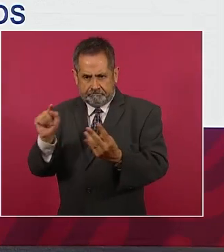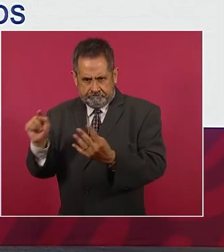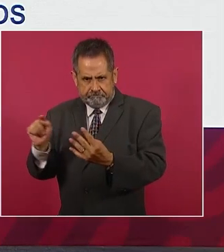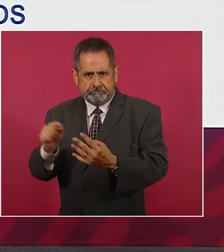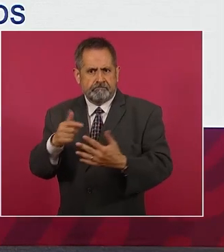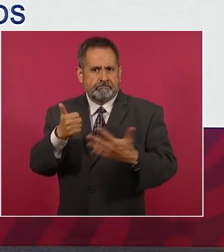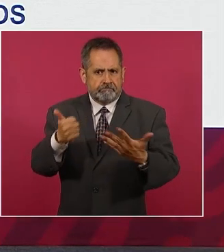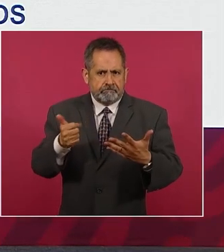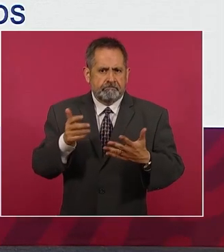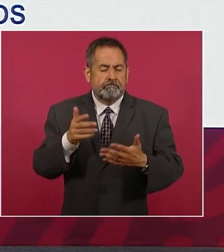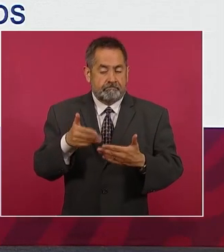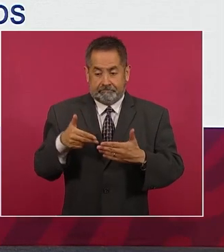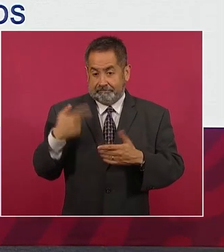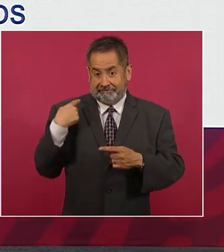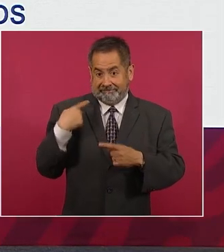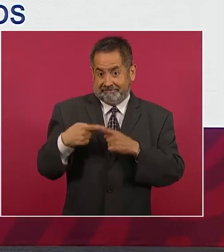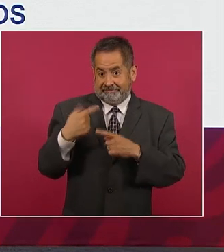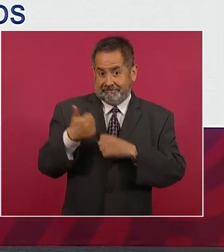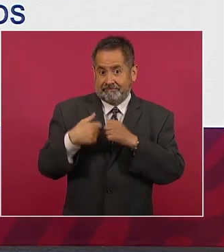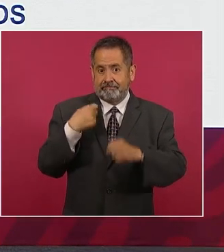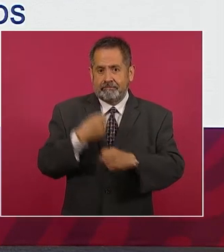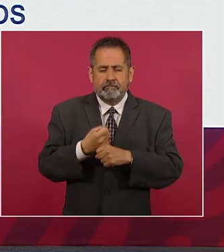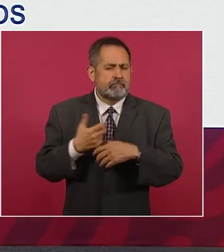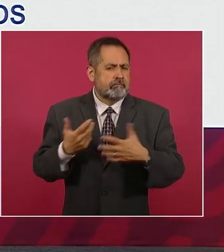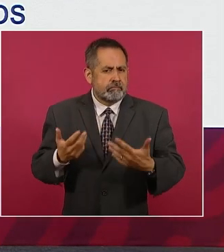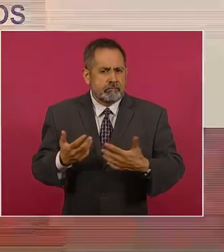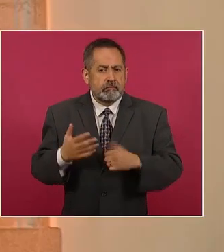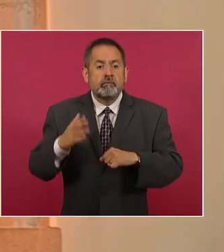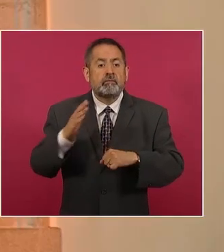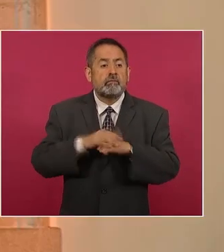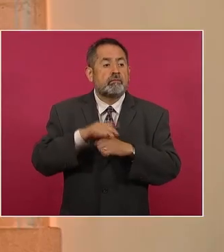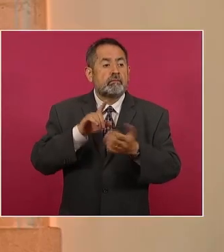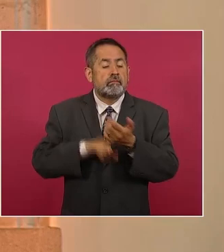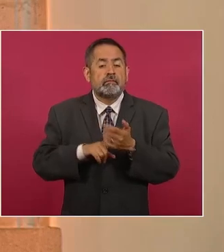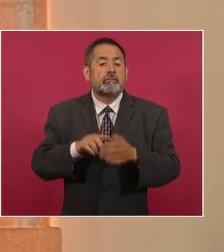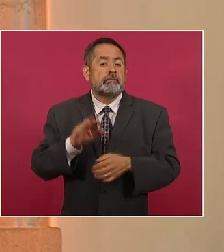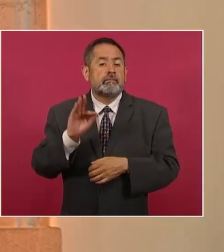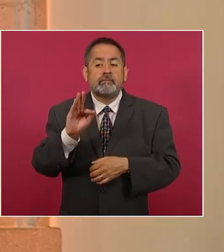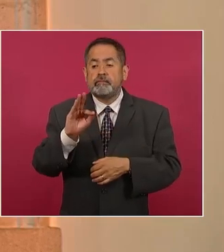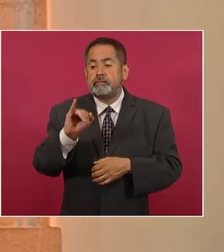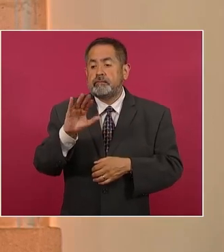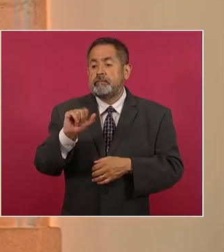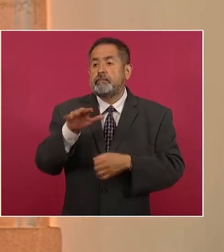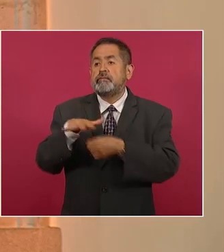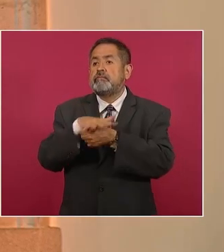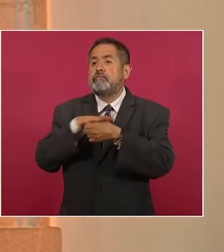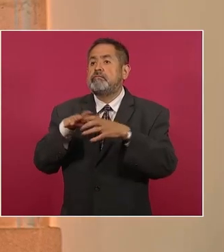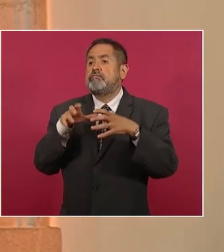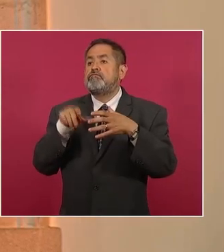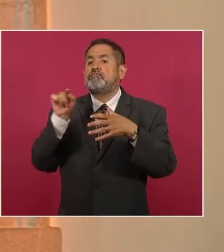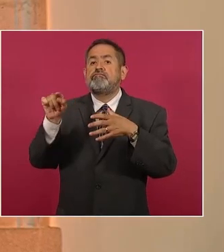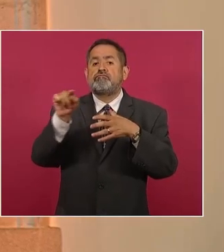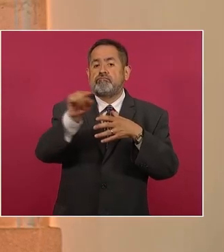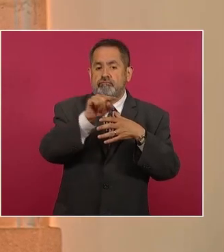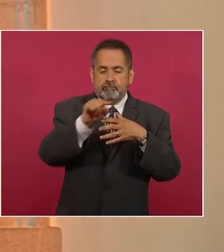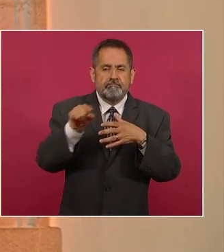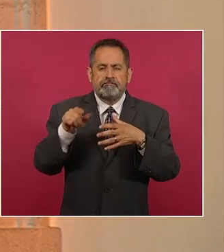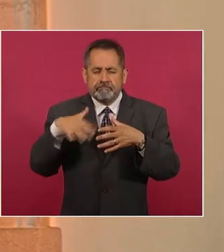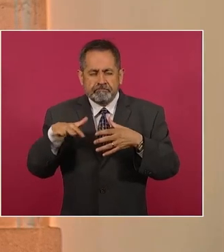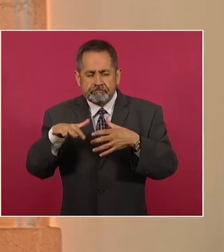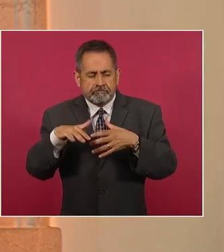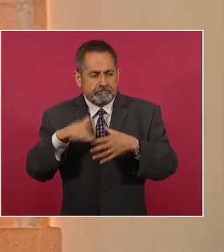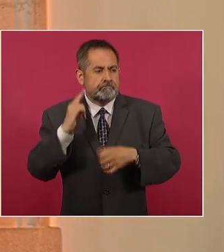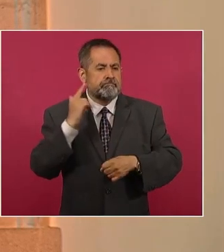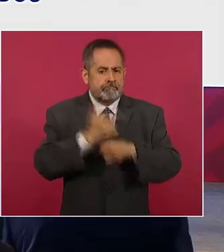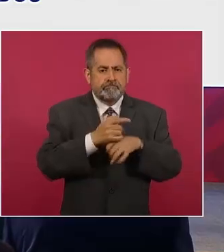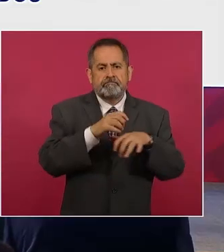señalar que son seis casos, porque son las fiscalías locales quienes en base a las investigaciones han logrado determinar que